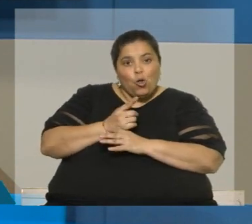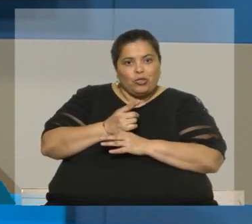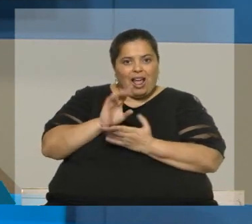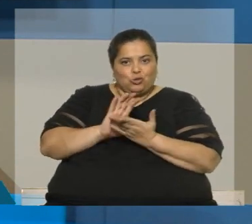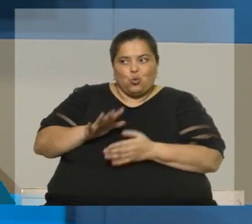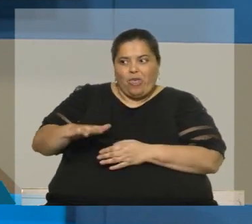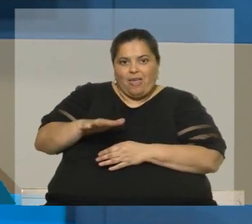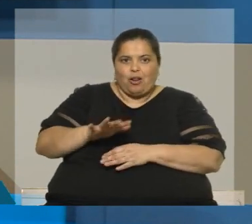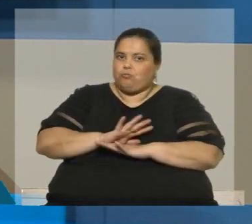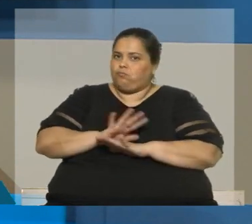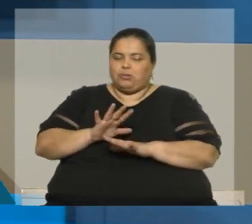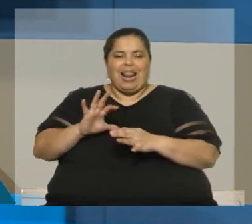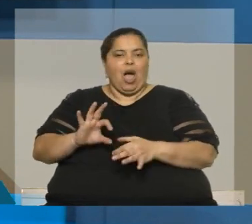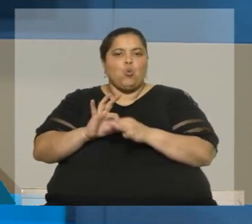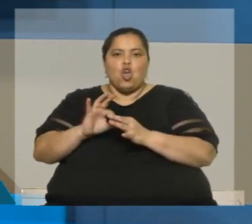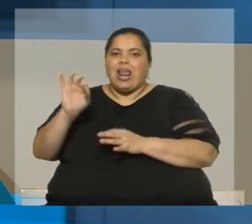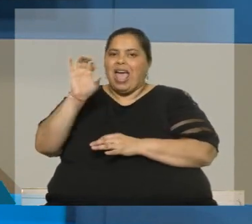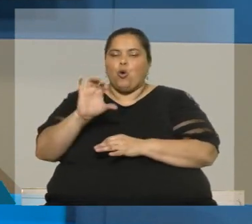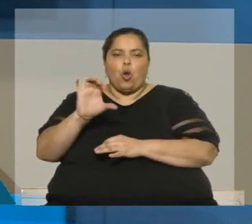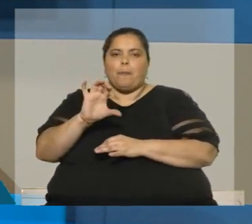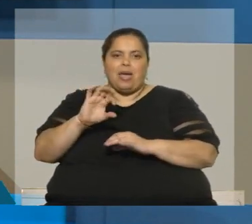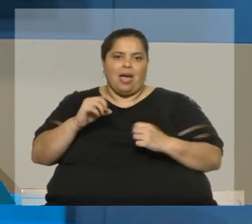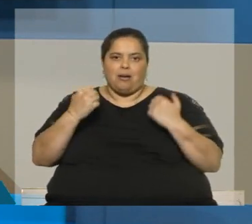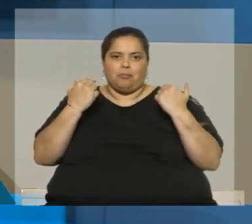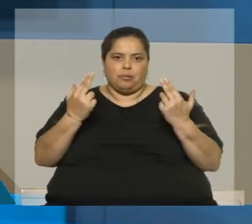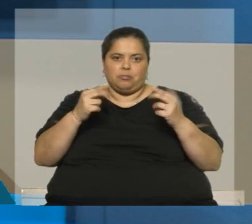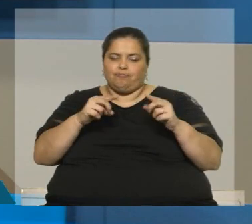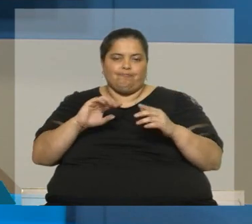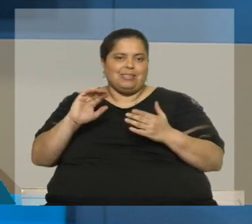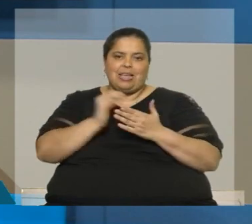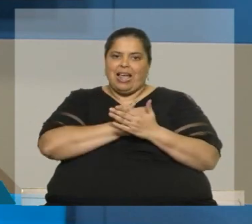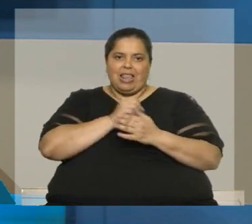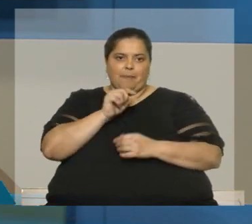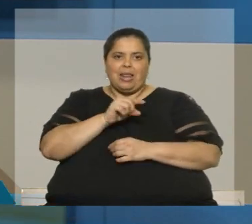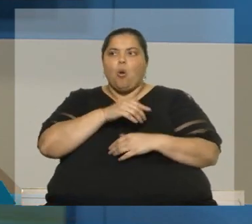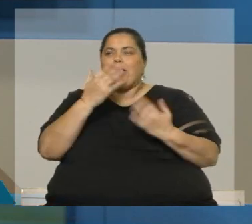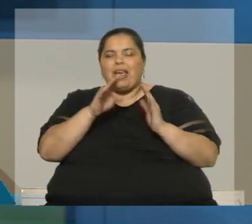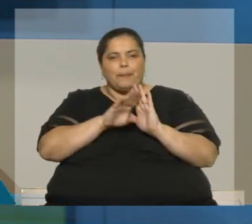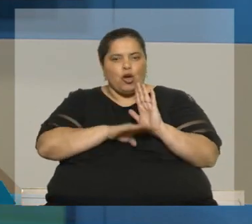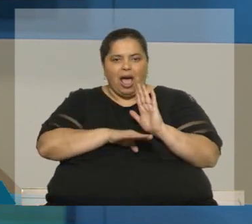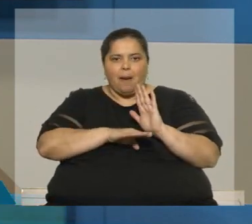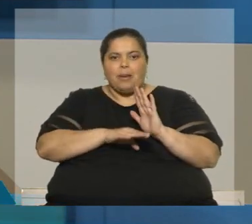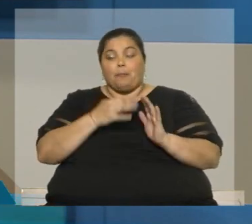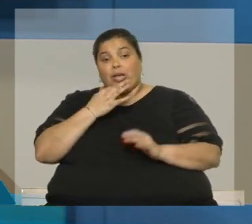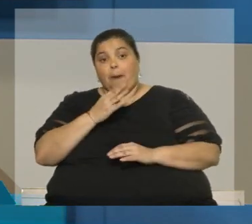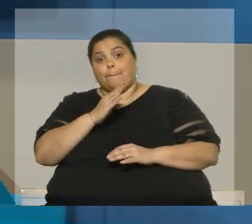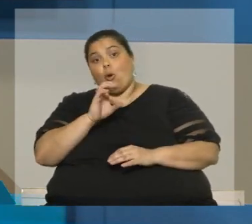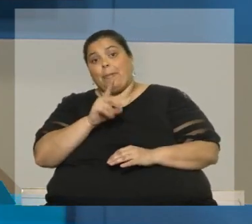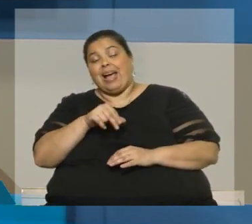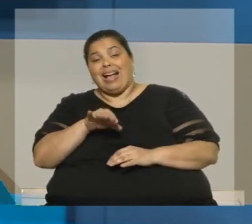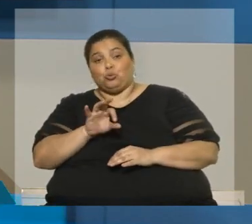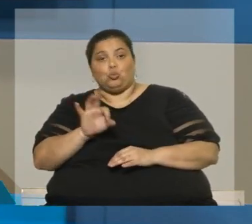lo que va a intentar es delimitar el uso de estos programas espías, no solo Pegasus, sino todos aquellos programas que entran en tu teléfono e